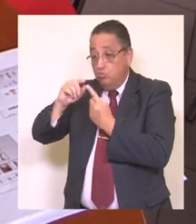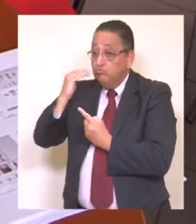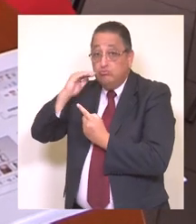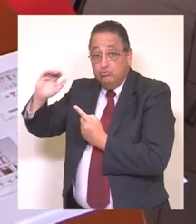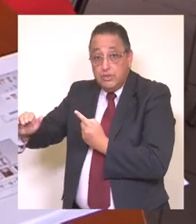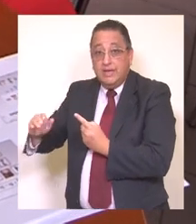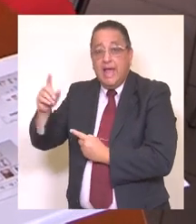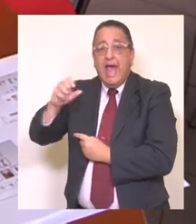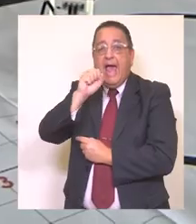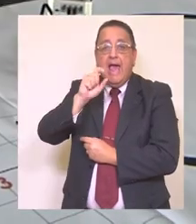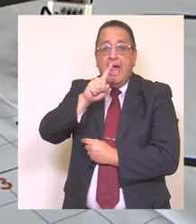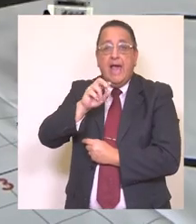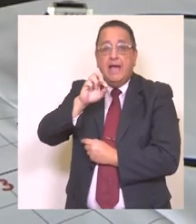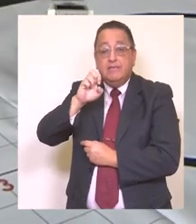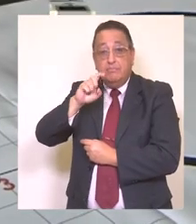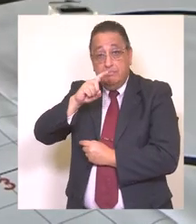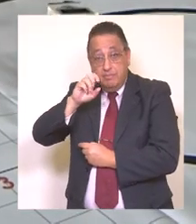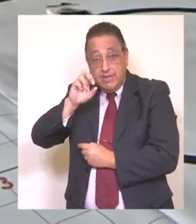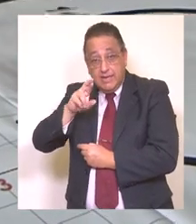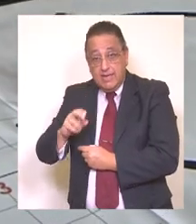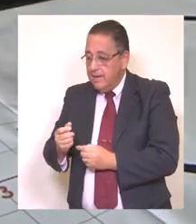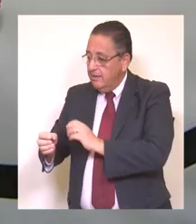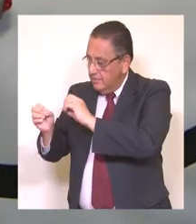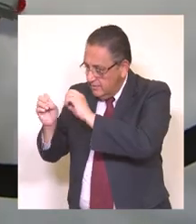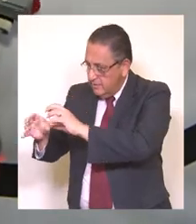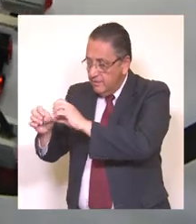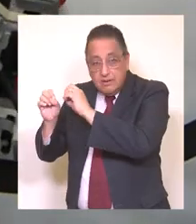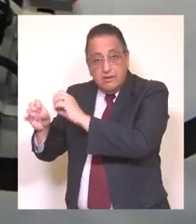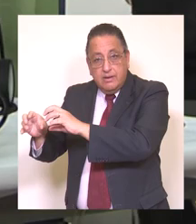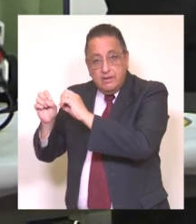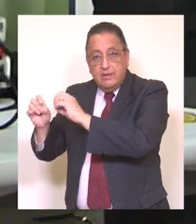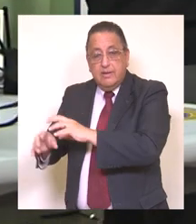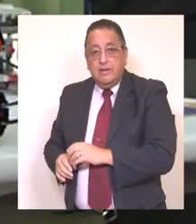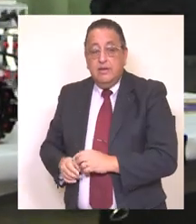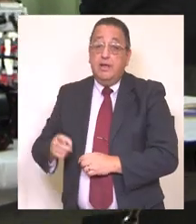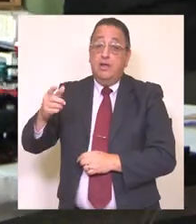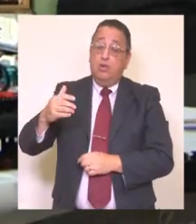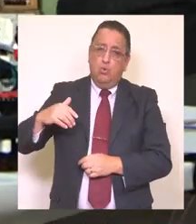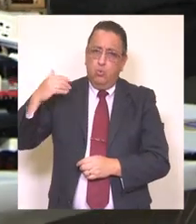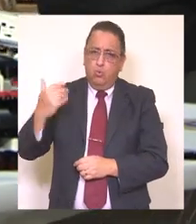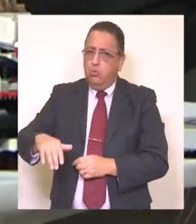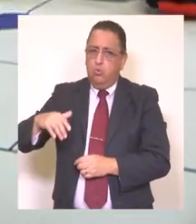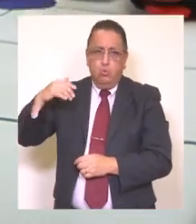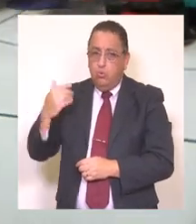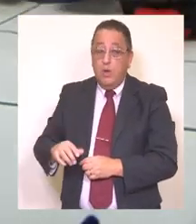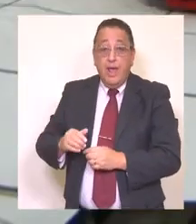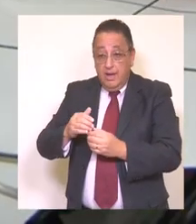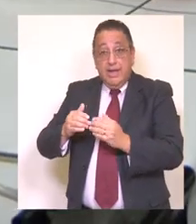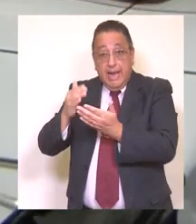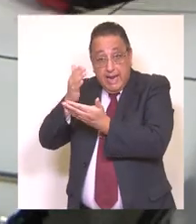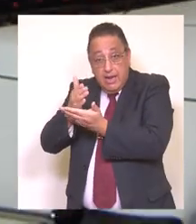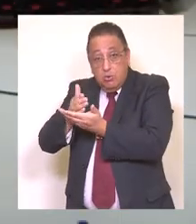de Asperger. Destacar también la participación de los alumnos del Colegio Blanco Encalada, quienes